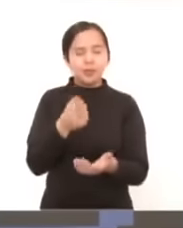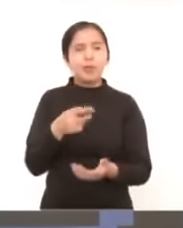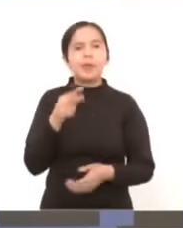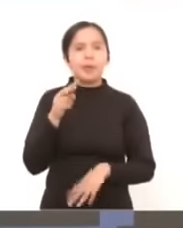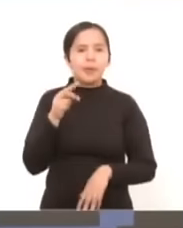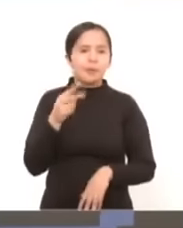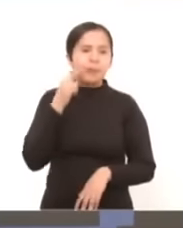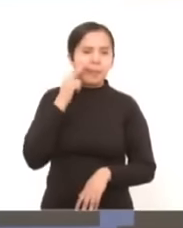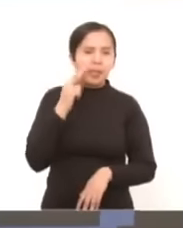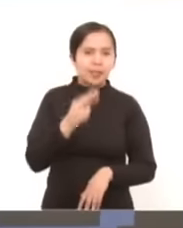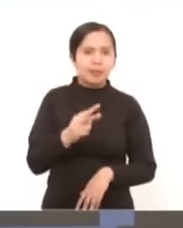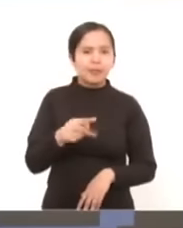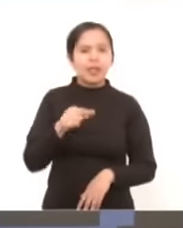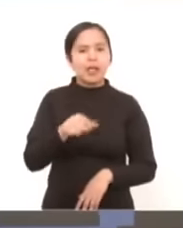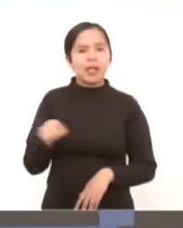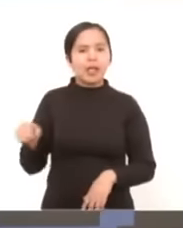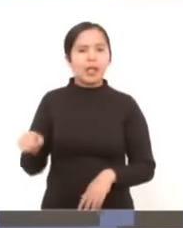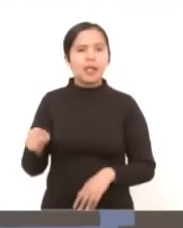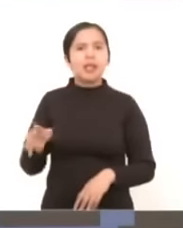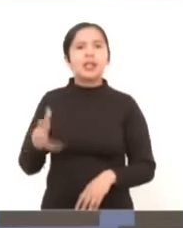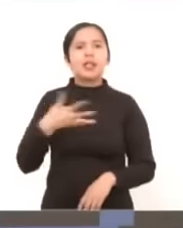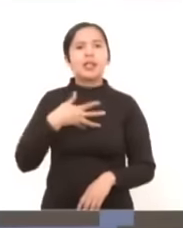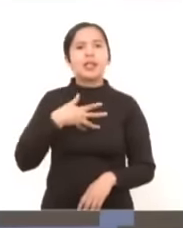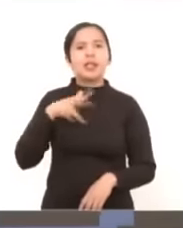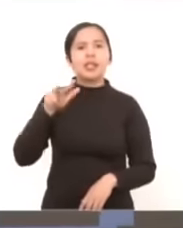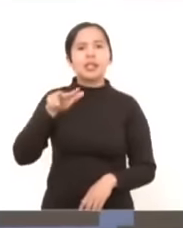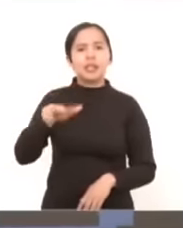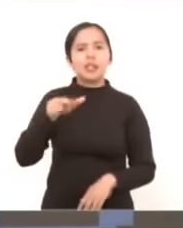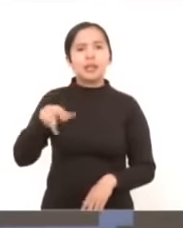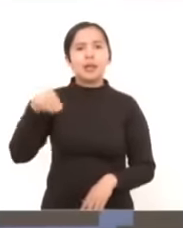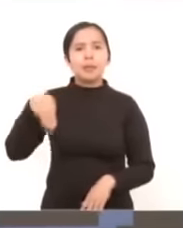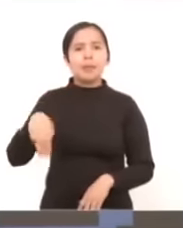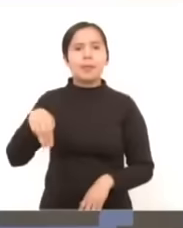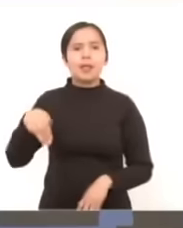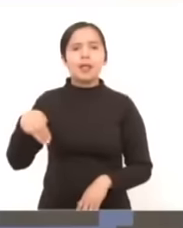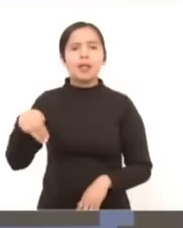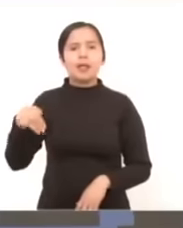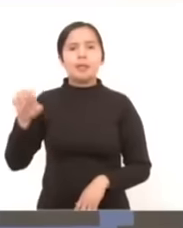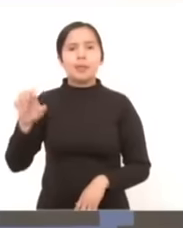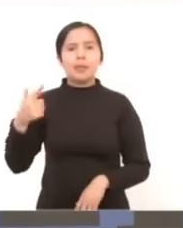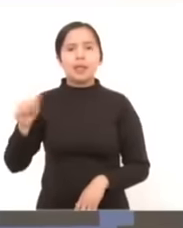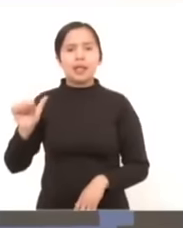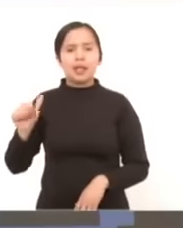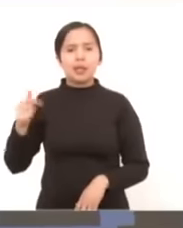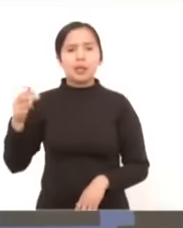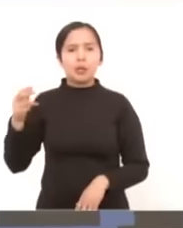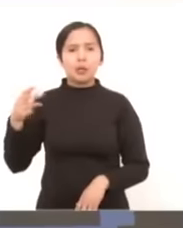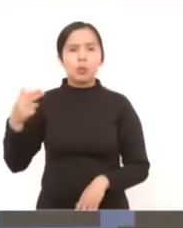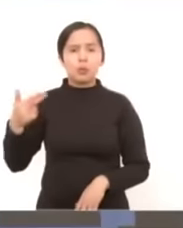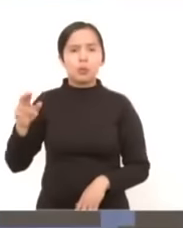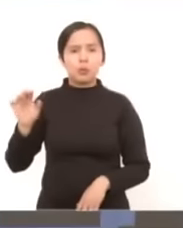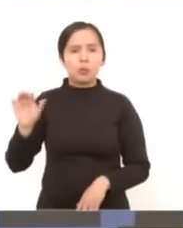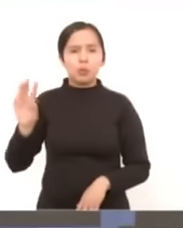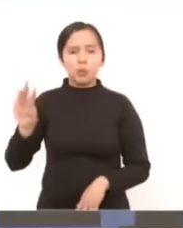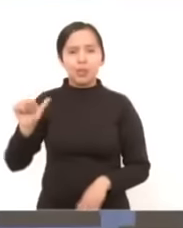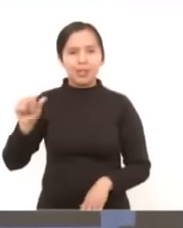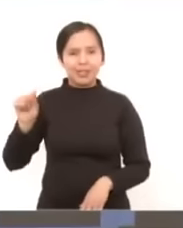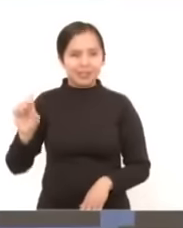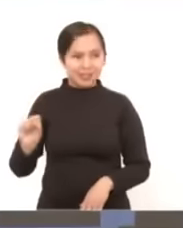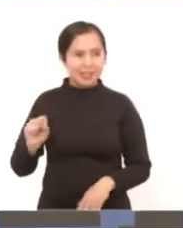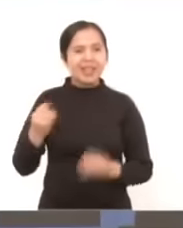cuenta con una capacidad instalada de 18 megawatts y se podrá generar hasta